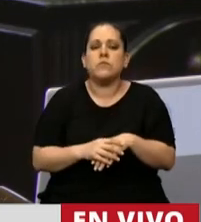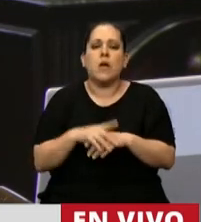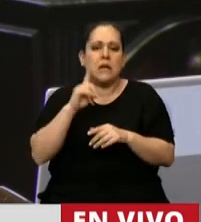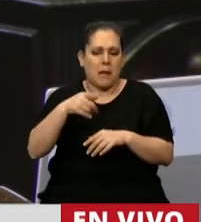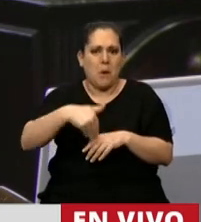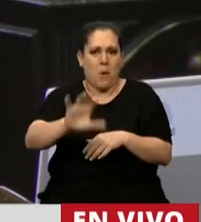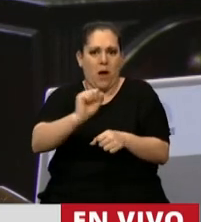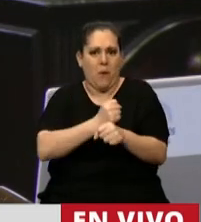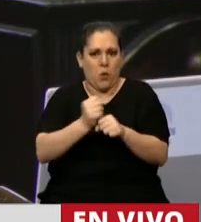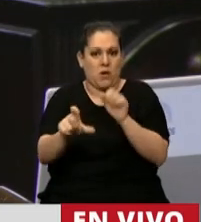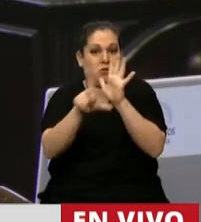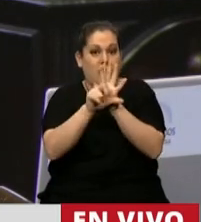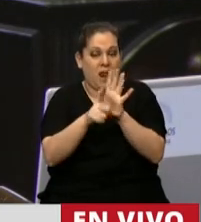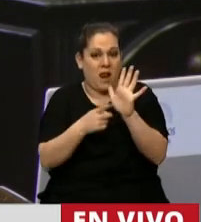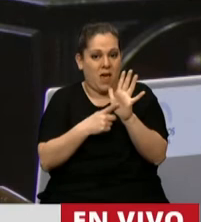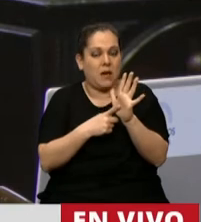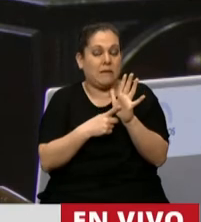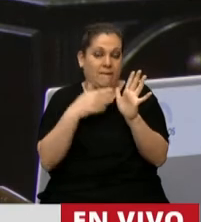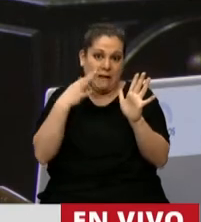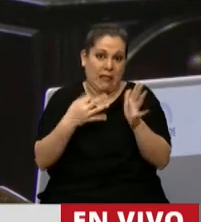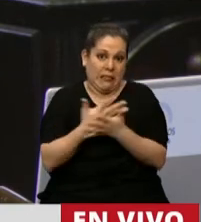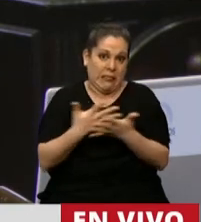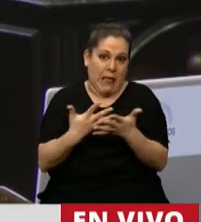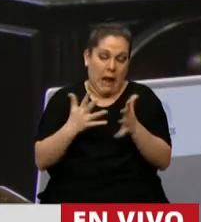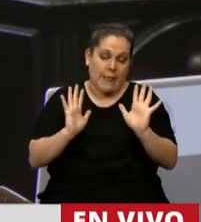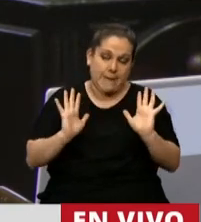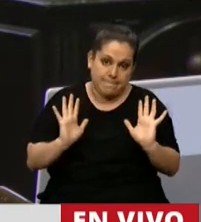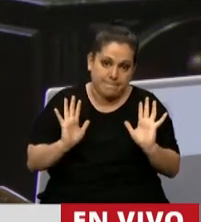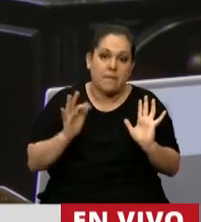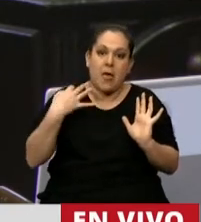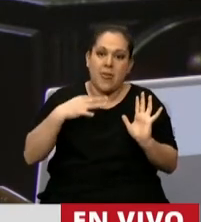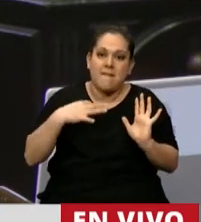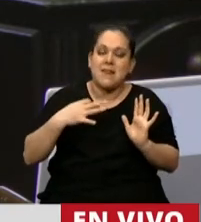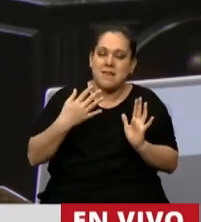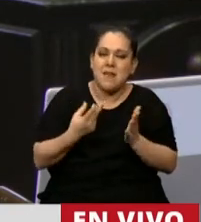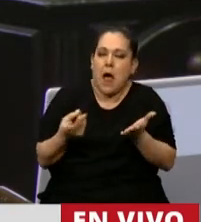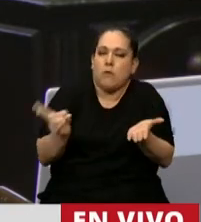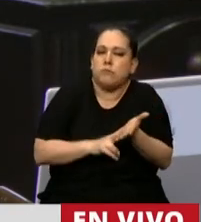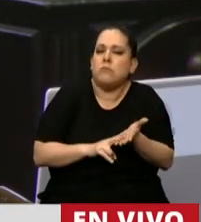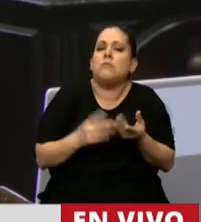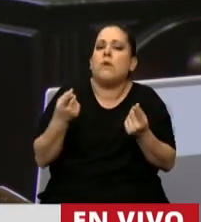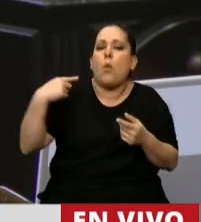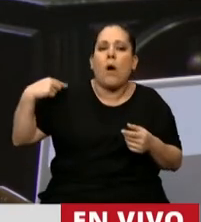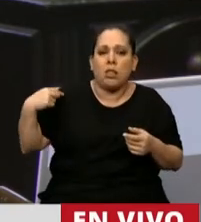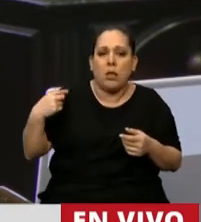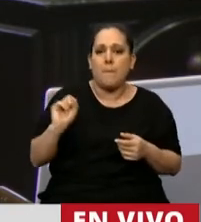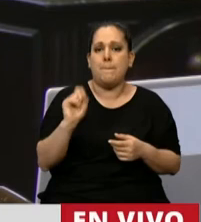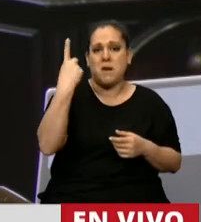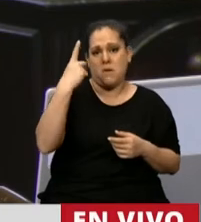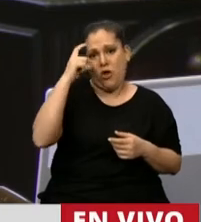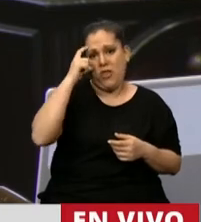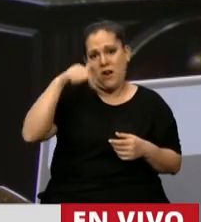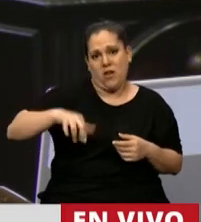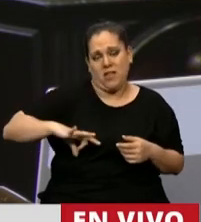aprobación de esta ley llega tarde, porque debió estar vigente, renovado el primero de enero de este año.